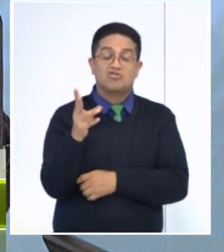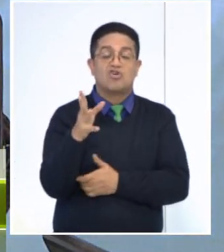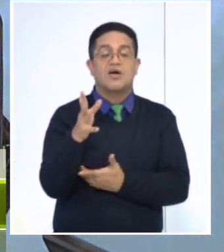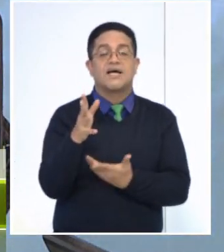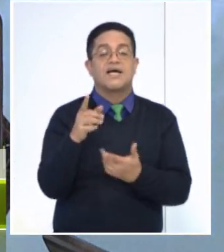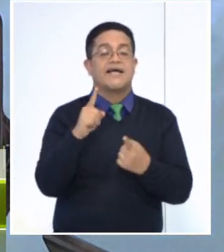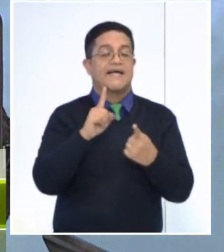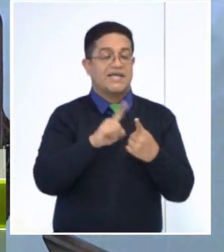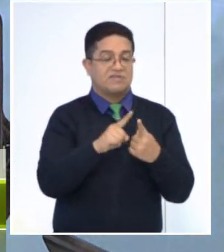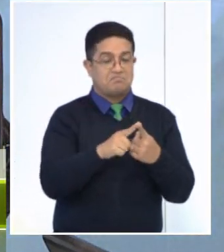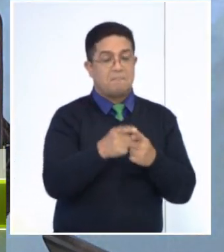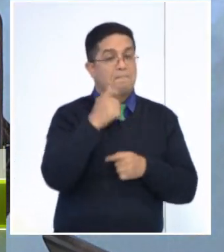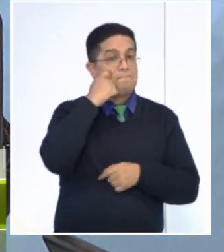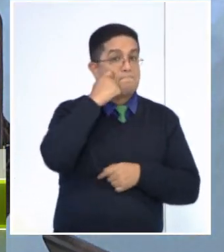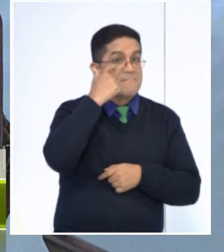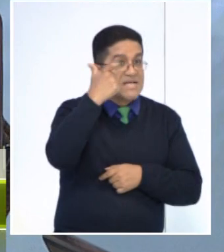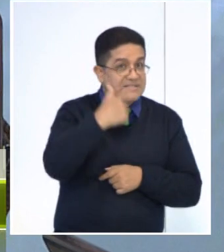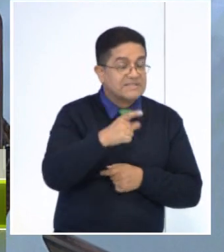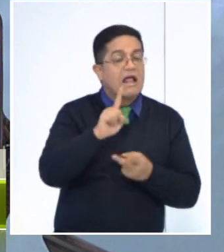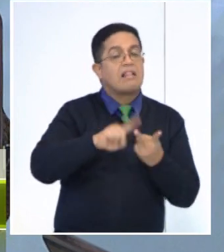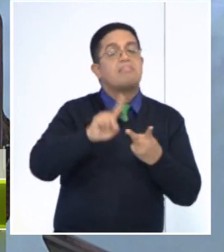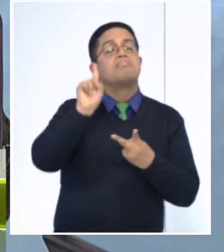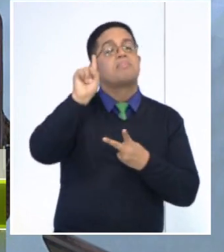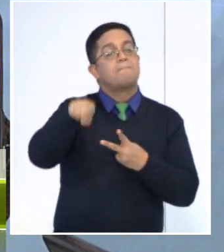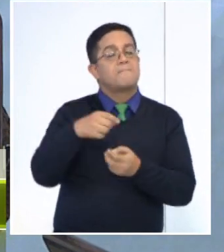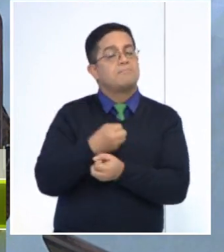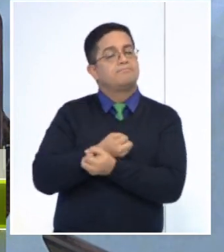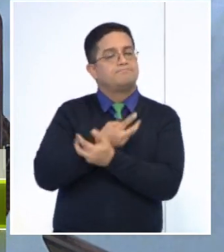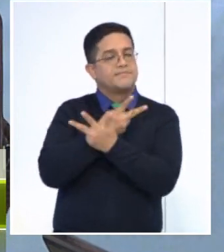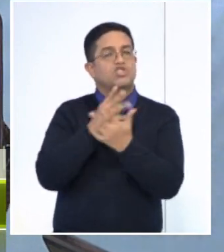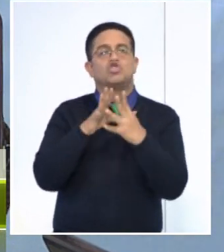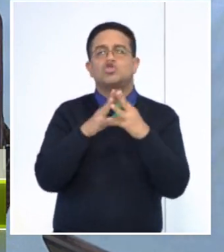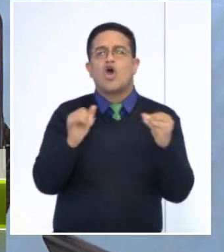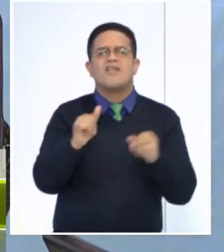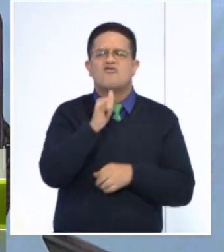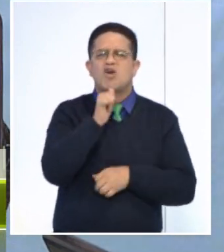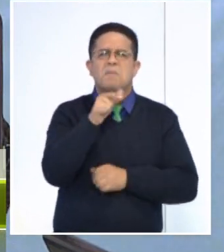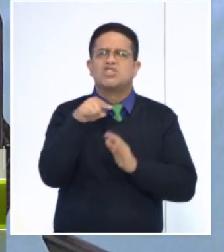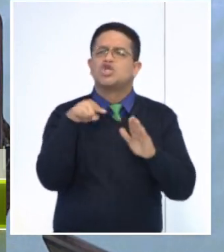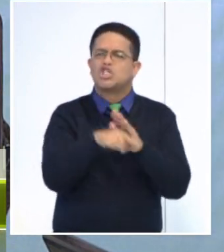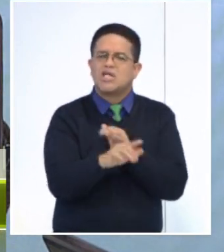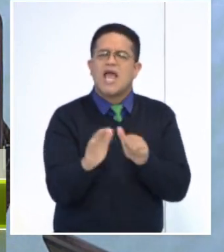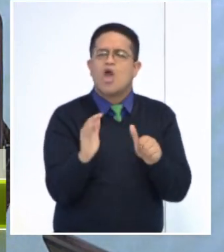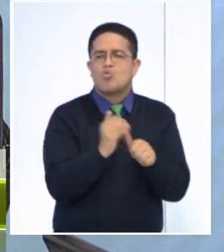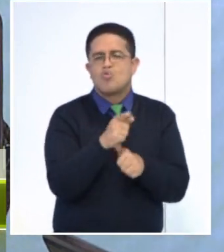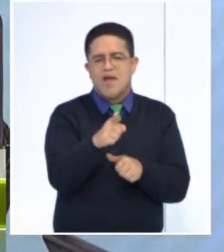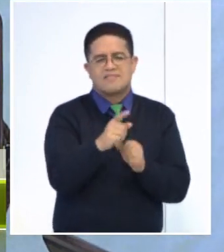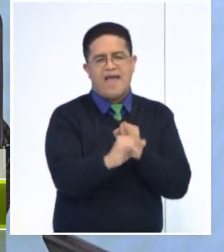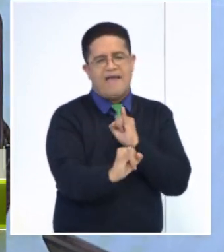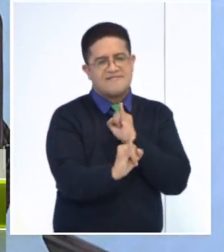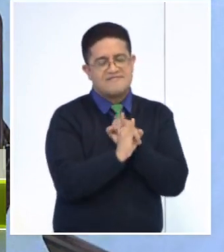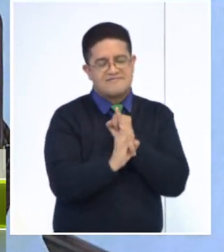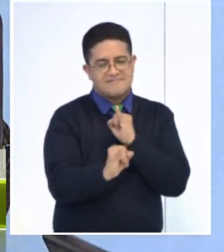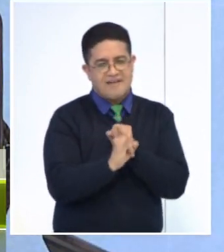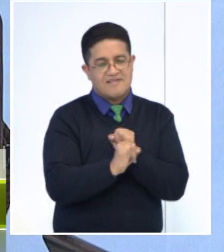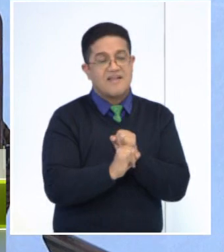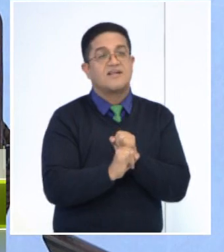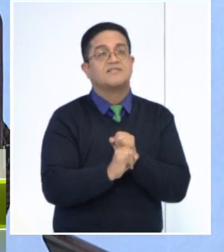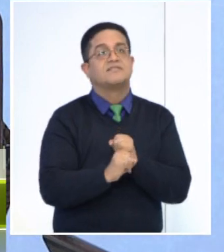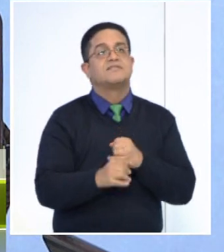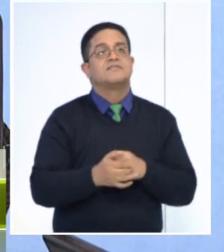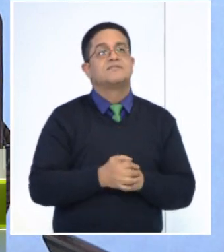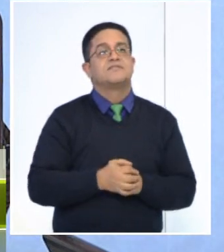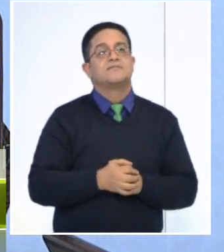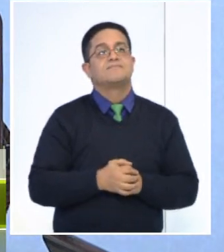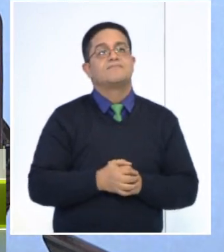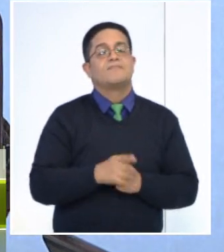Es tanto online como presencial. Y toda esta información aparece en la página del cuarto Congreso Venezolano de Psicología que es psicoben